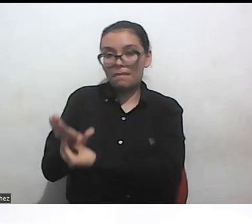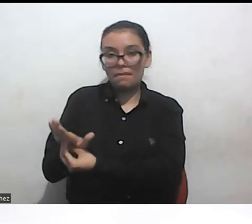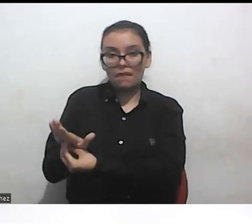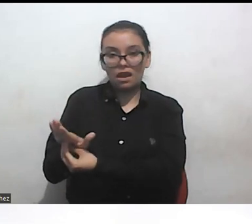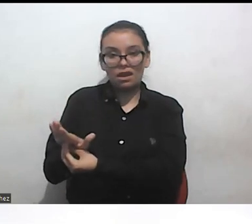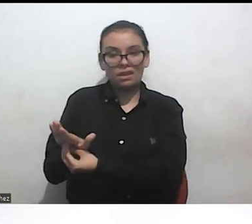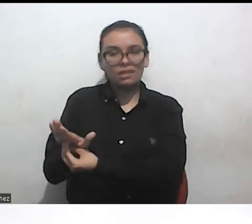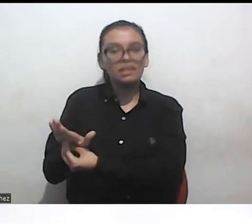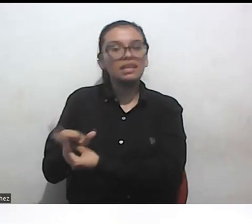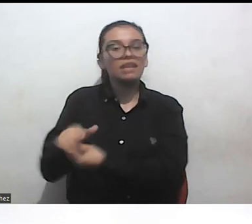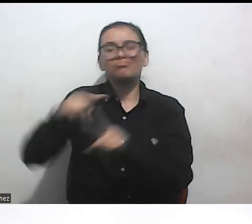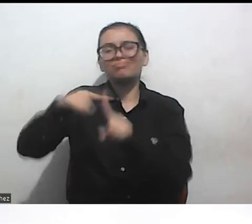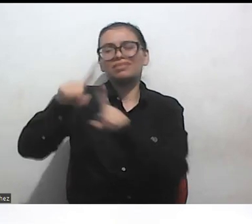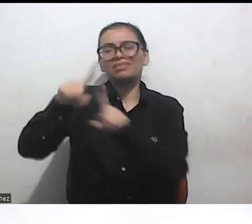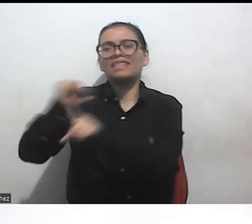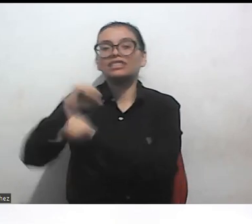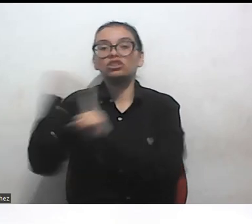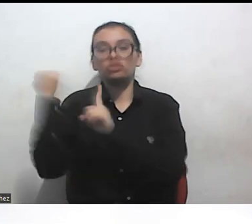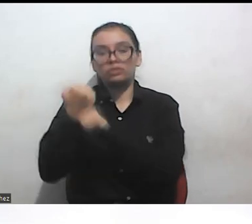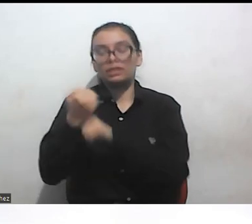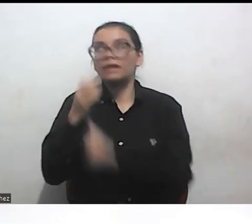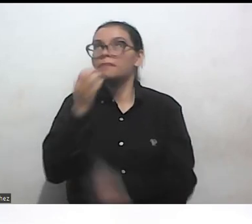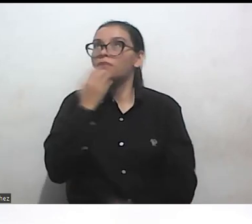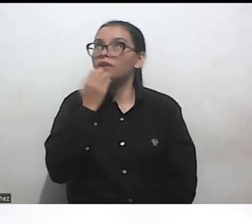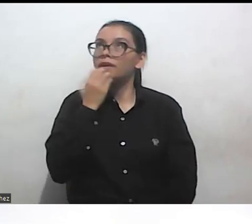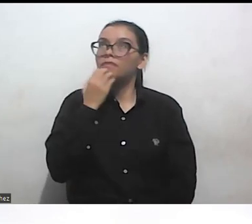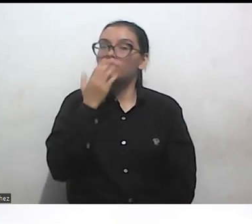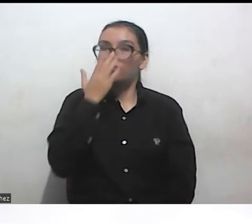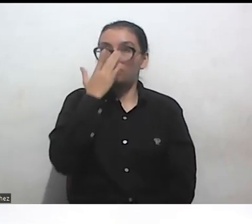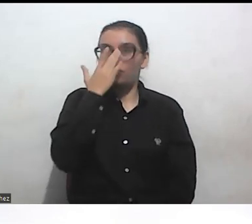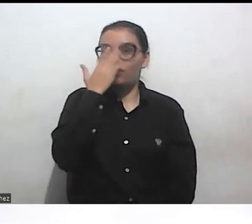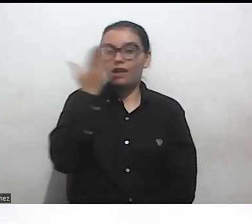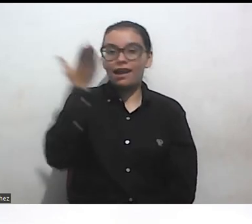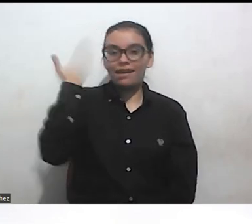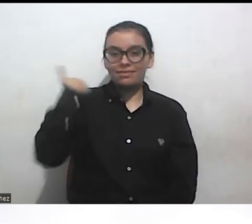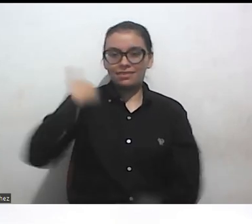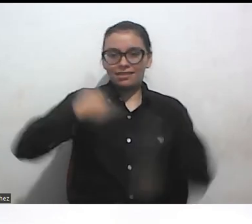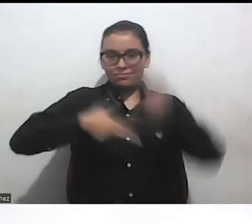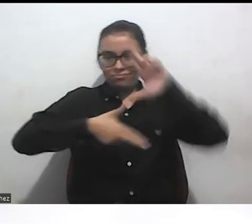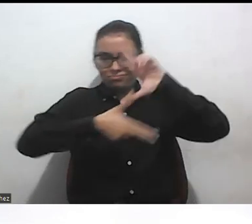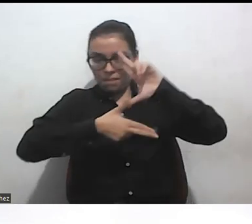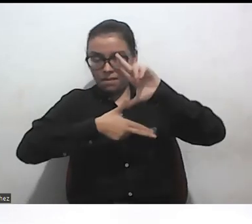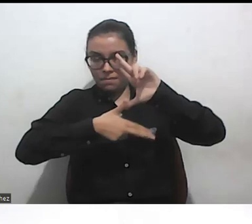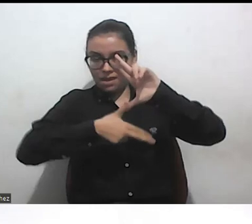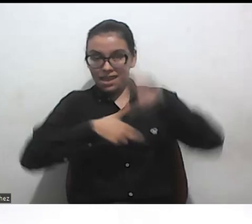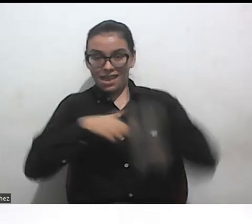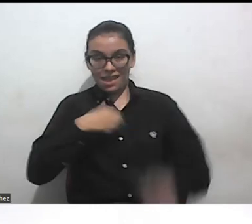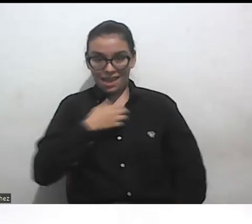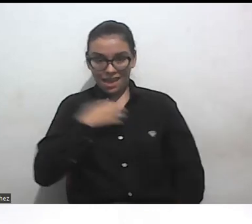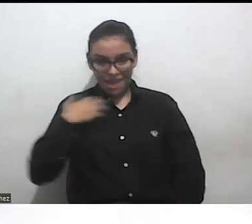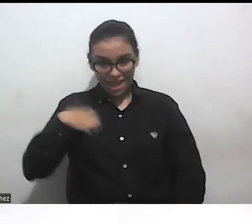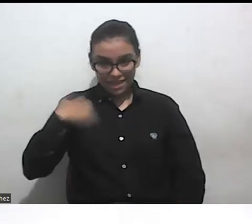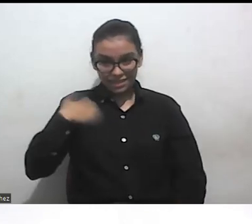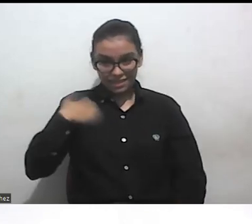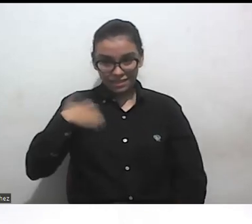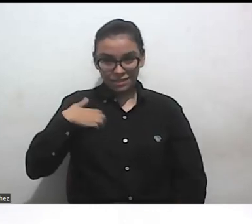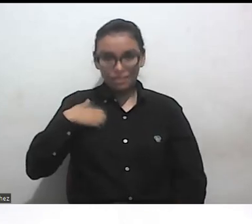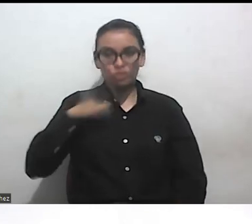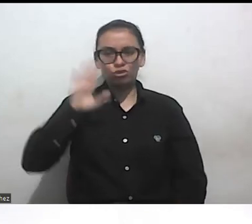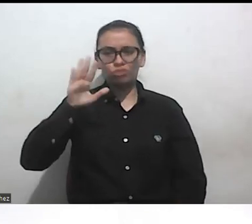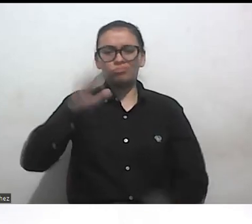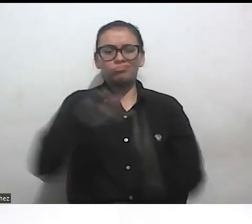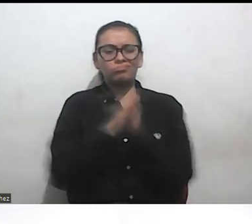sociedades si miramos por ejemplo las dictaduras latinoamericanas en Argentina y hay muchos libros muy